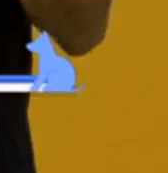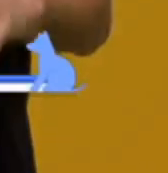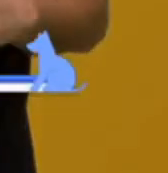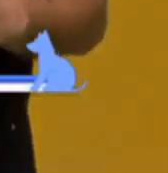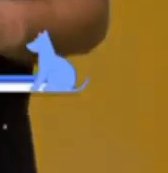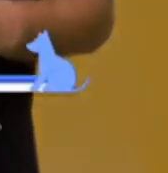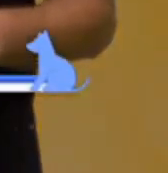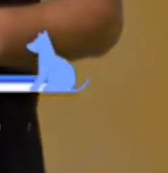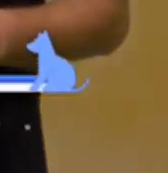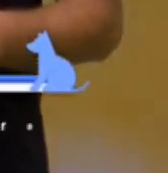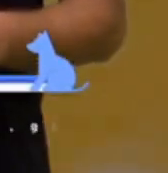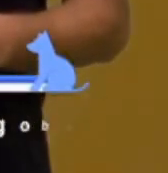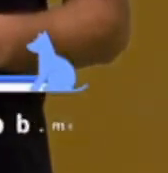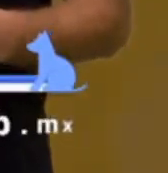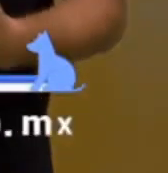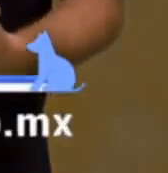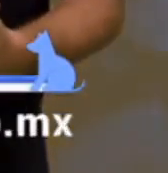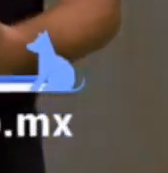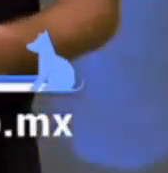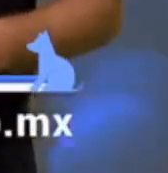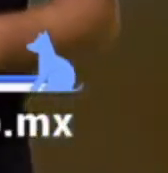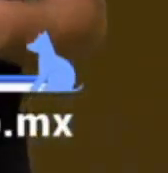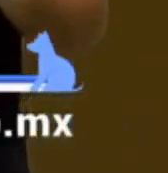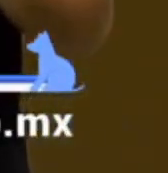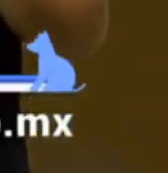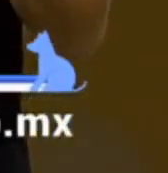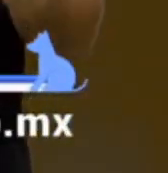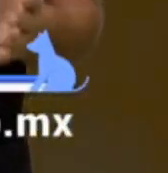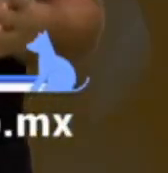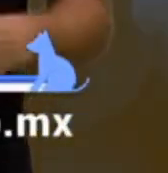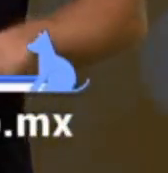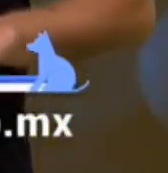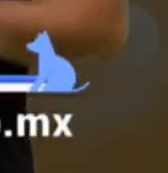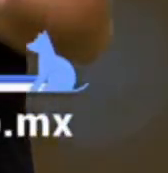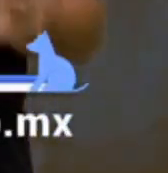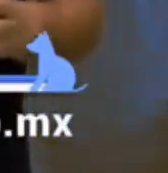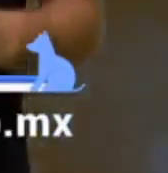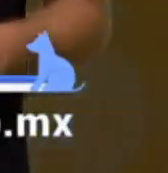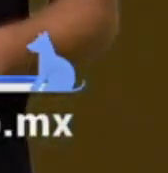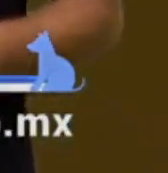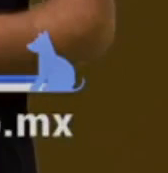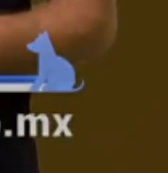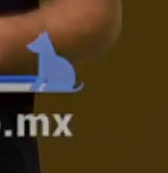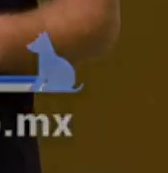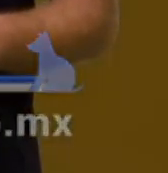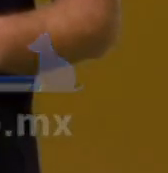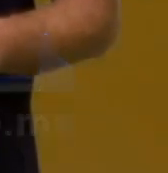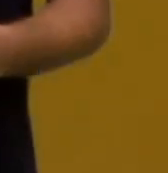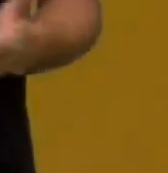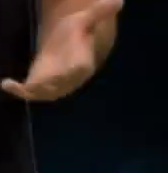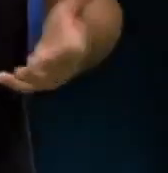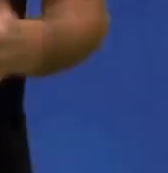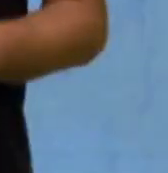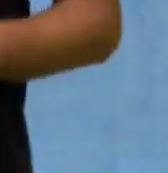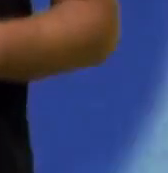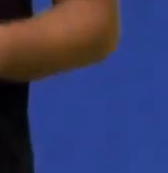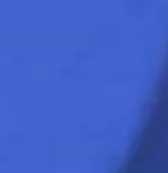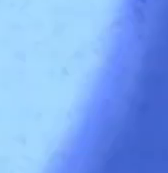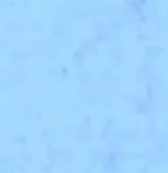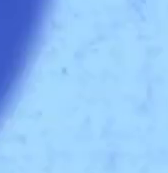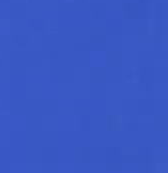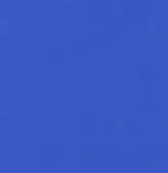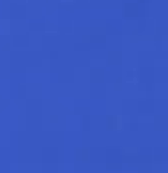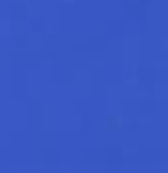nosotros porque va a haber una serie de estímulos para los mejores trabajos que te permitirán seguir desarrollándote en el campo audiovisual no lo olvides